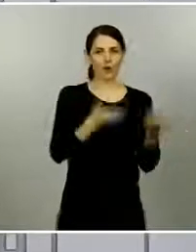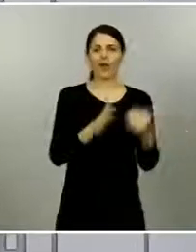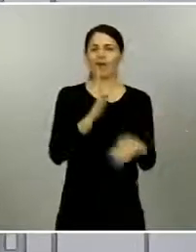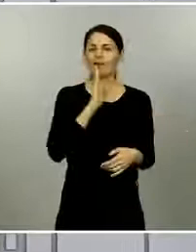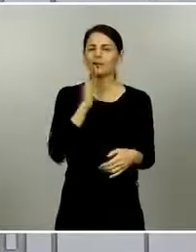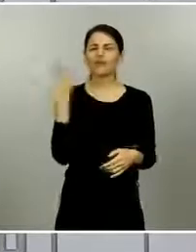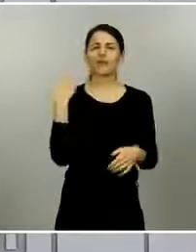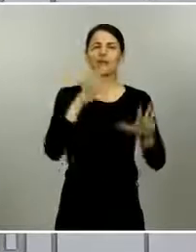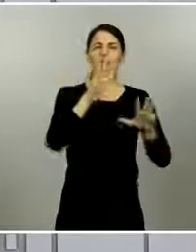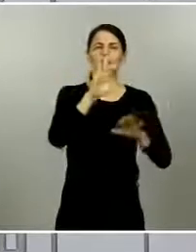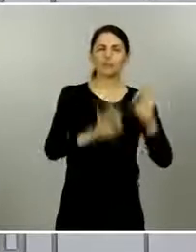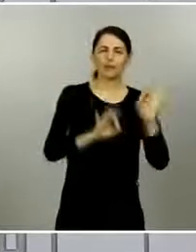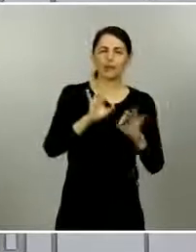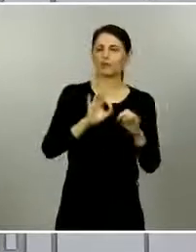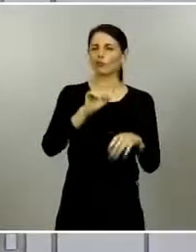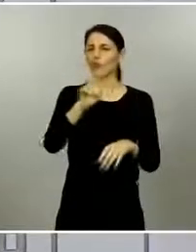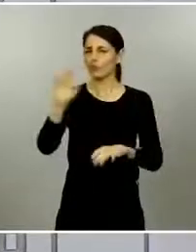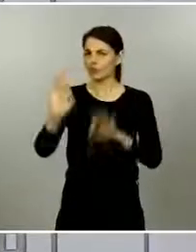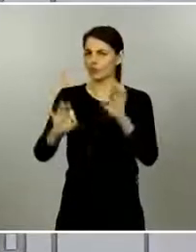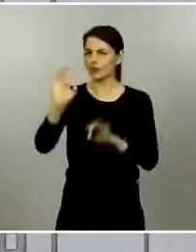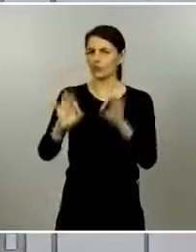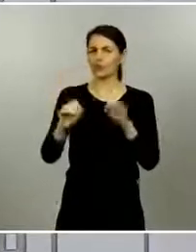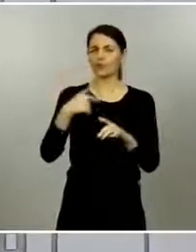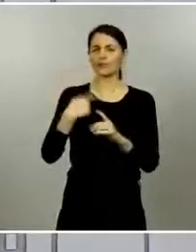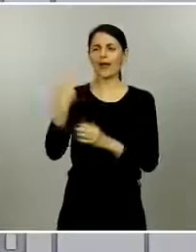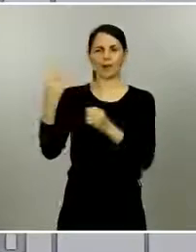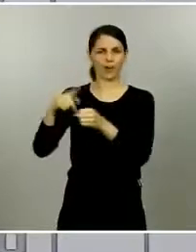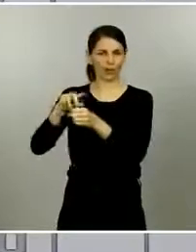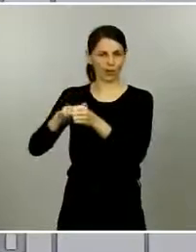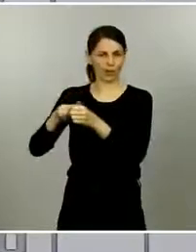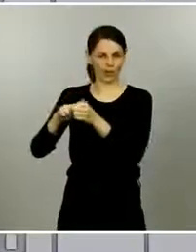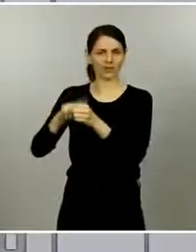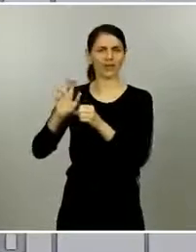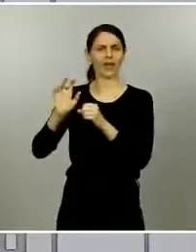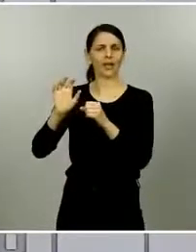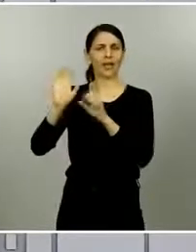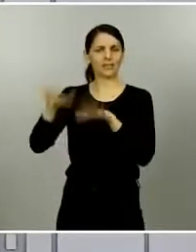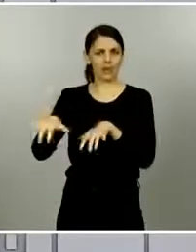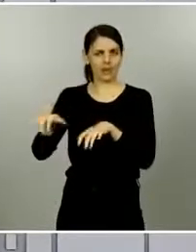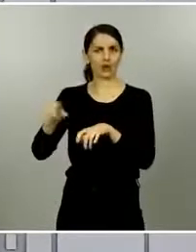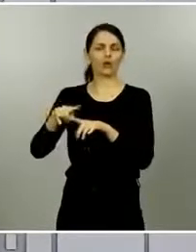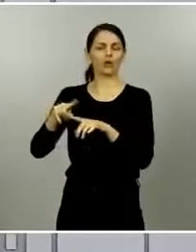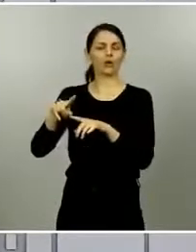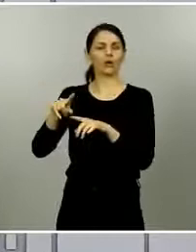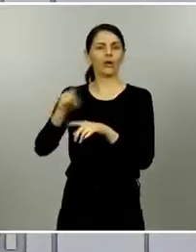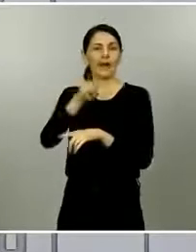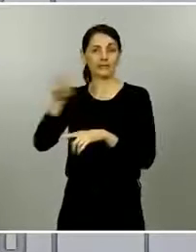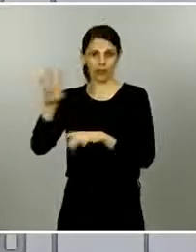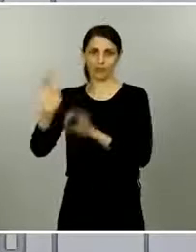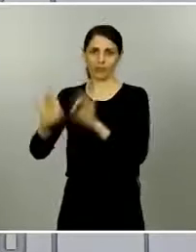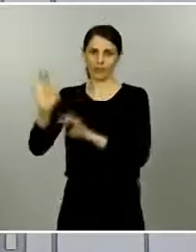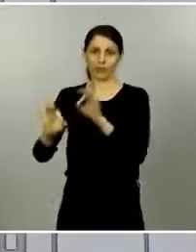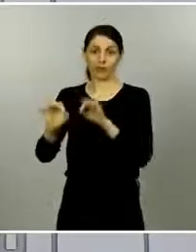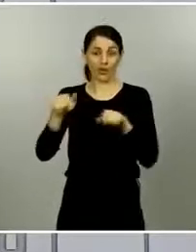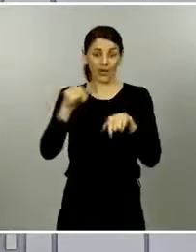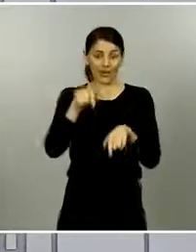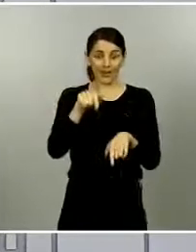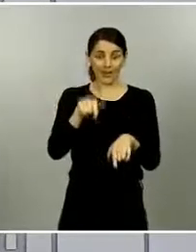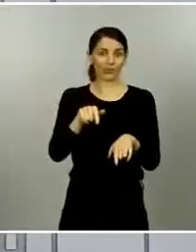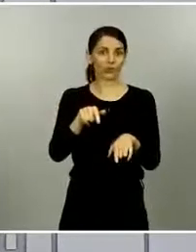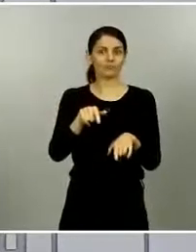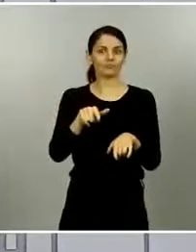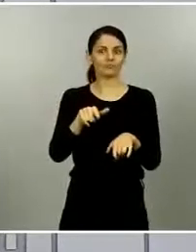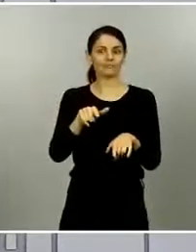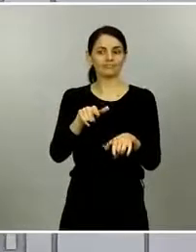% el 11% incluso el 14% en alguna de las provincias de Castilla y León no es suficiente para evitar los rebrotes también es